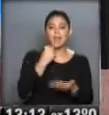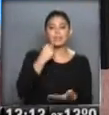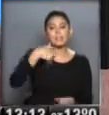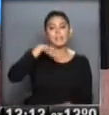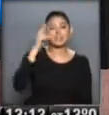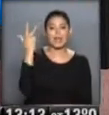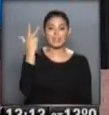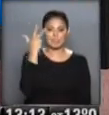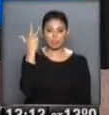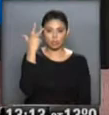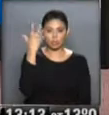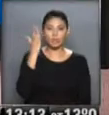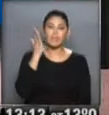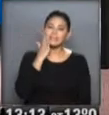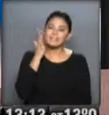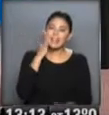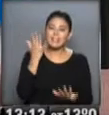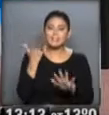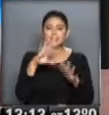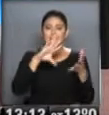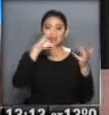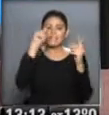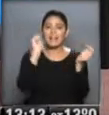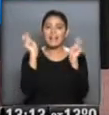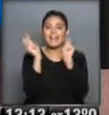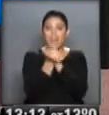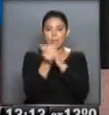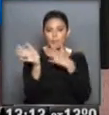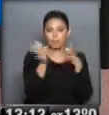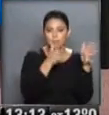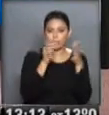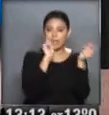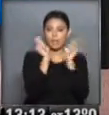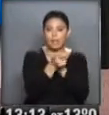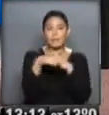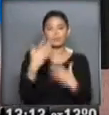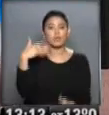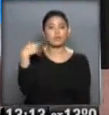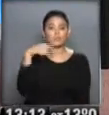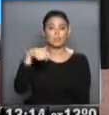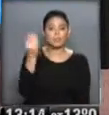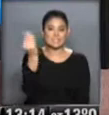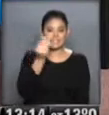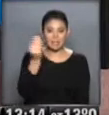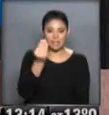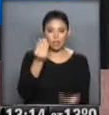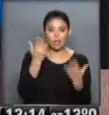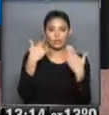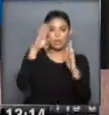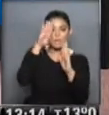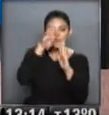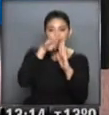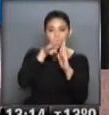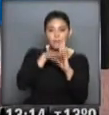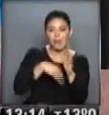atardecer hasta inestabilidad con cambio en el viento. Tanto que la temperatura para el sábado desciende la mínima